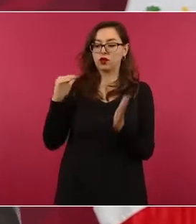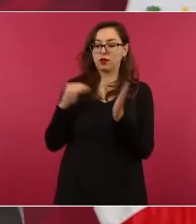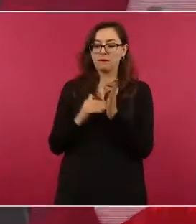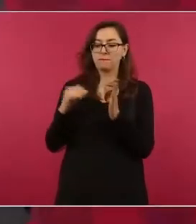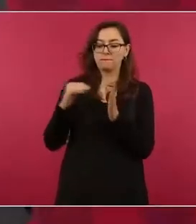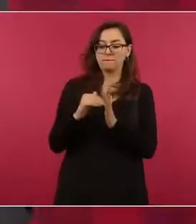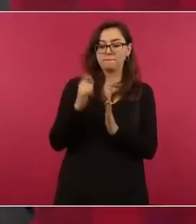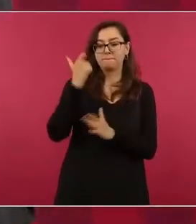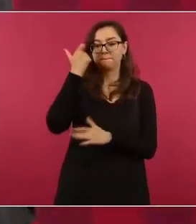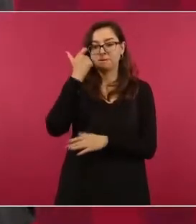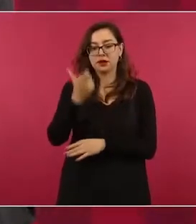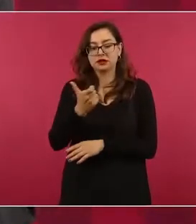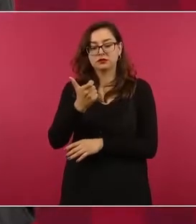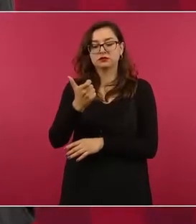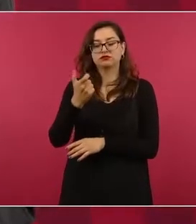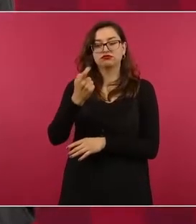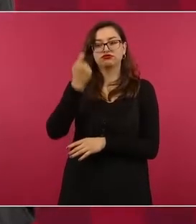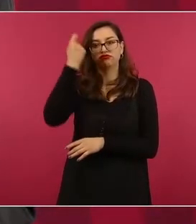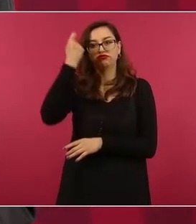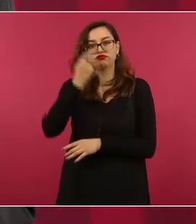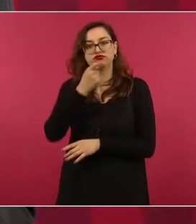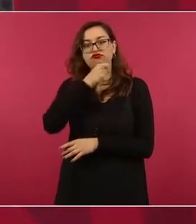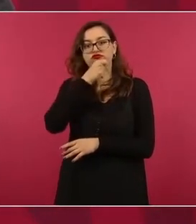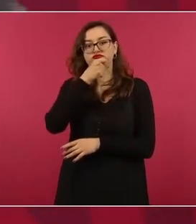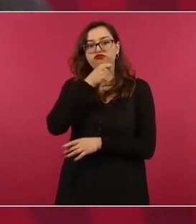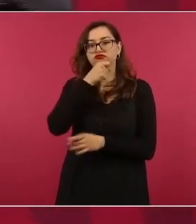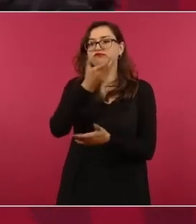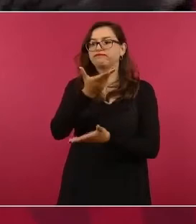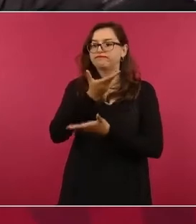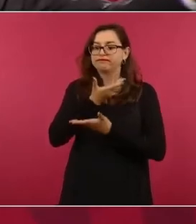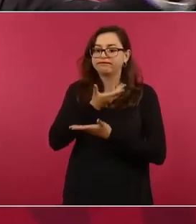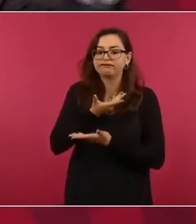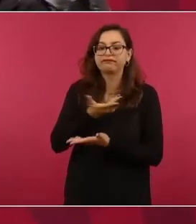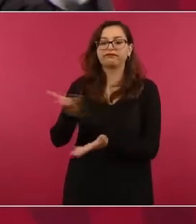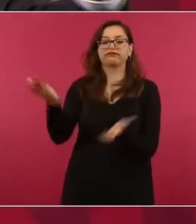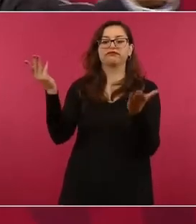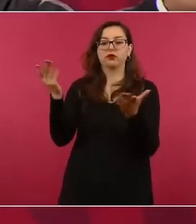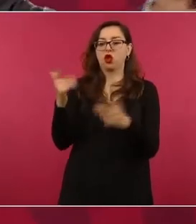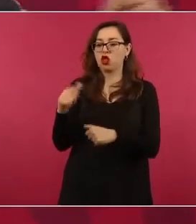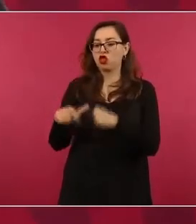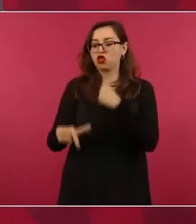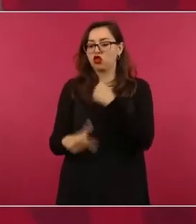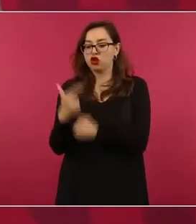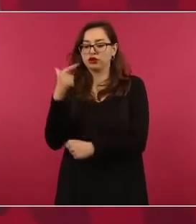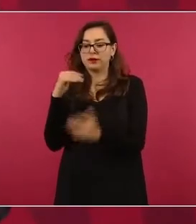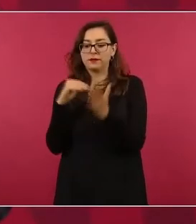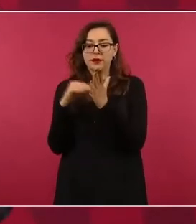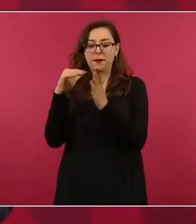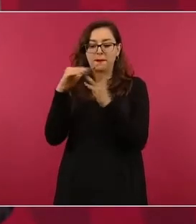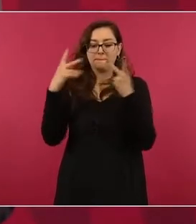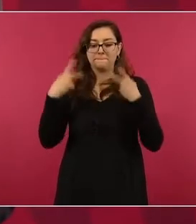para 12 millones de adultos mayores.